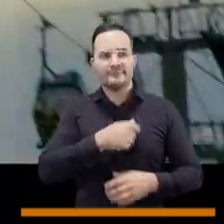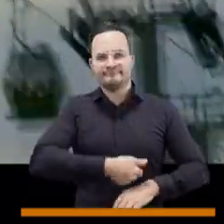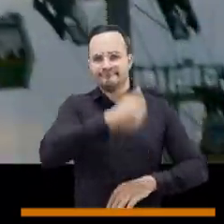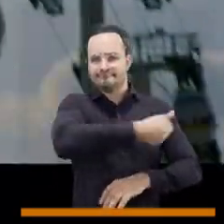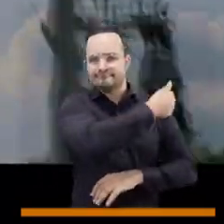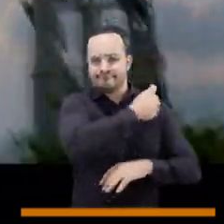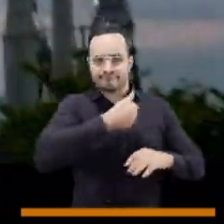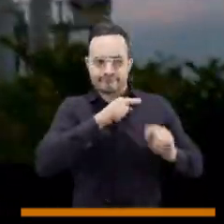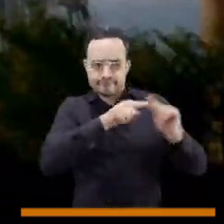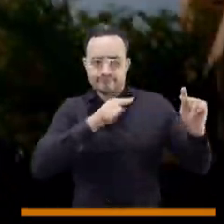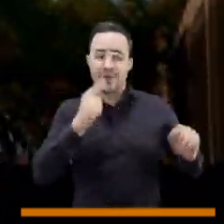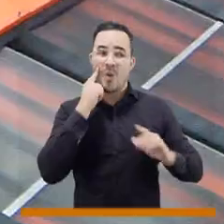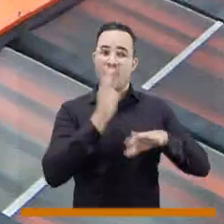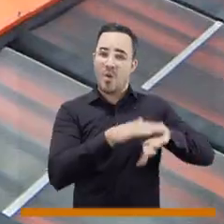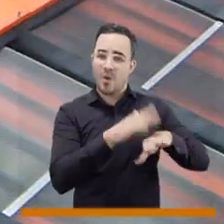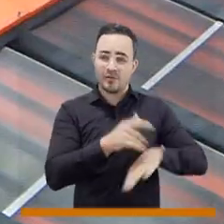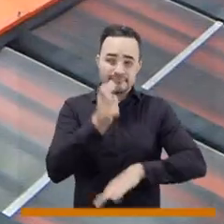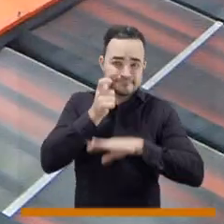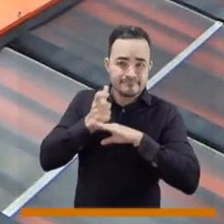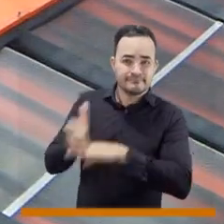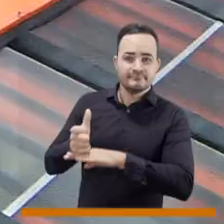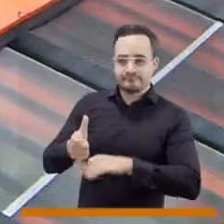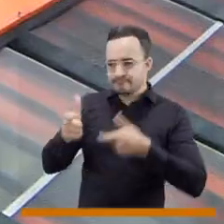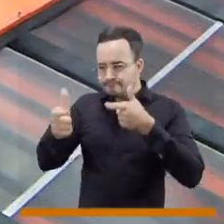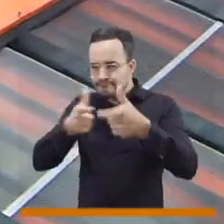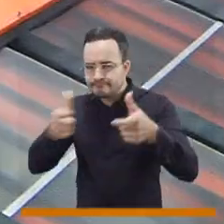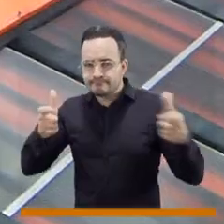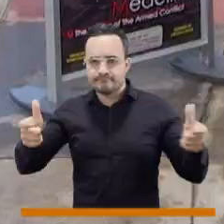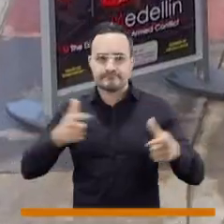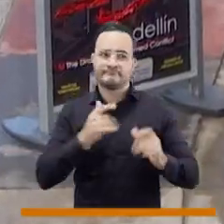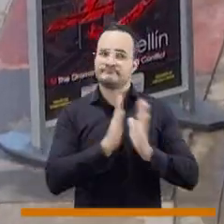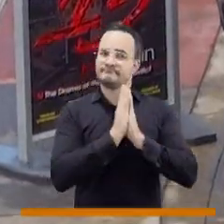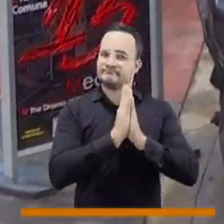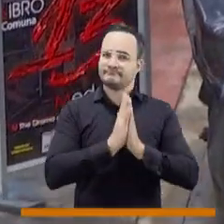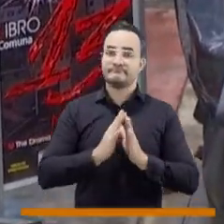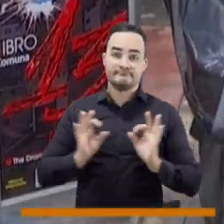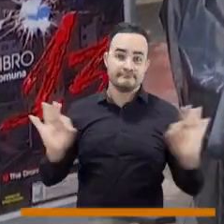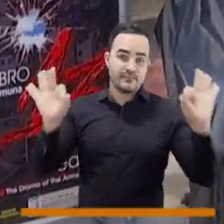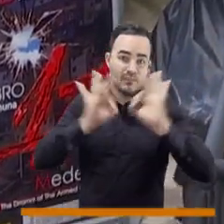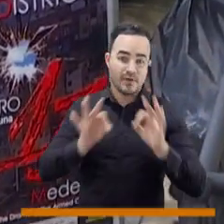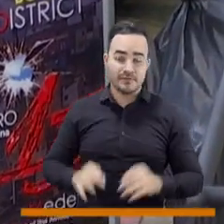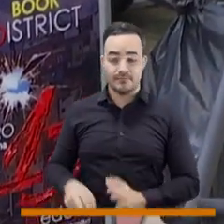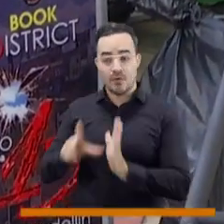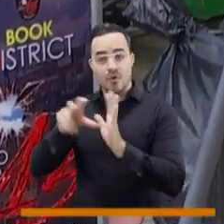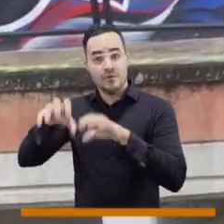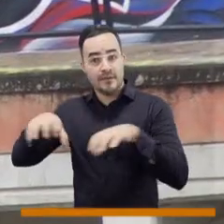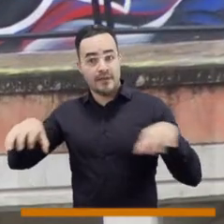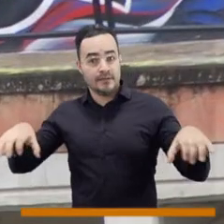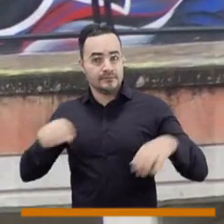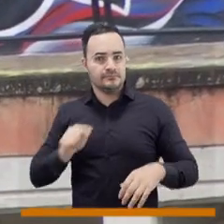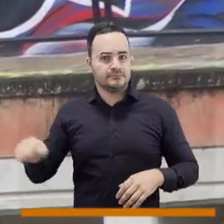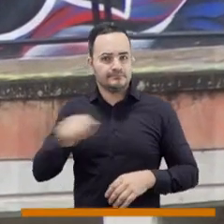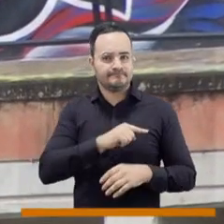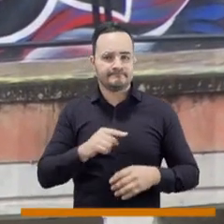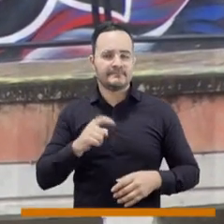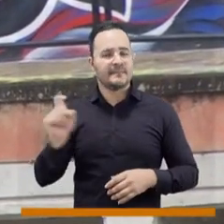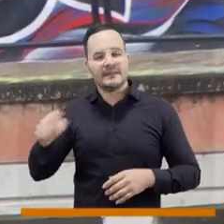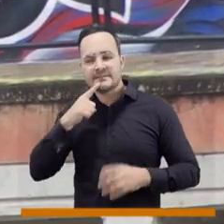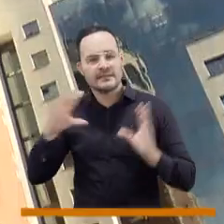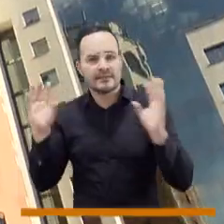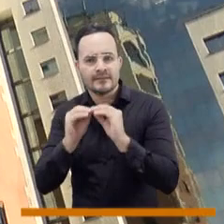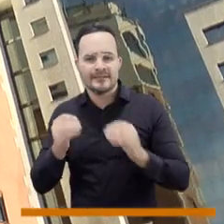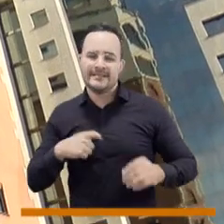autoridades involucradas aumenten sus esfuerzos en vigilar y en ordenar a los actores que en ella participan. Desde el gremio hotelero